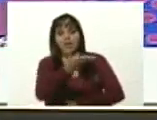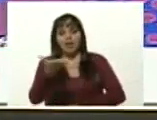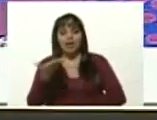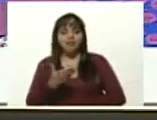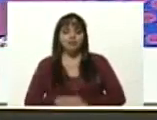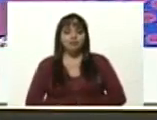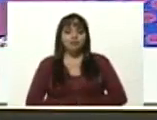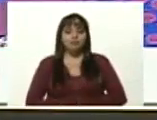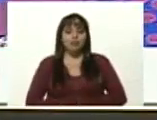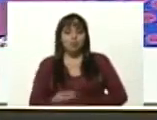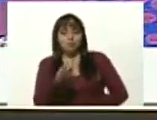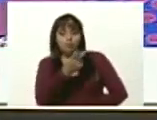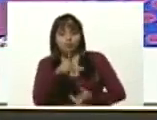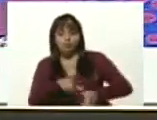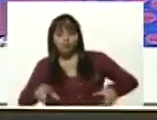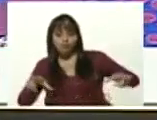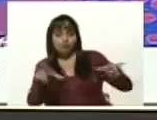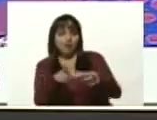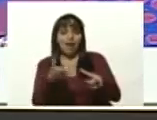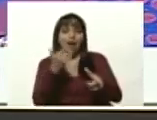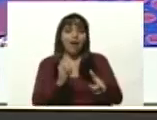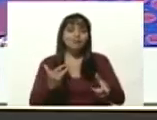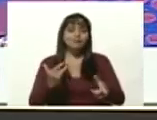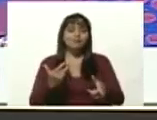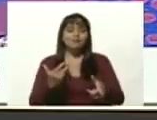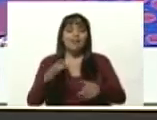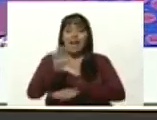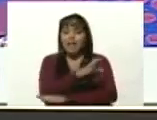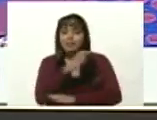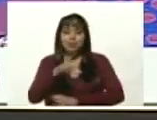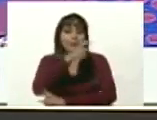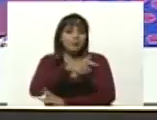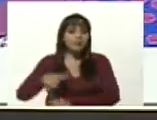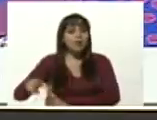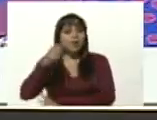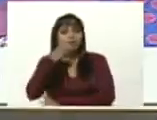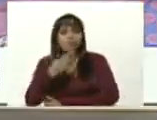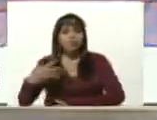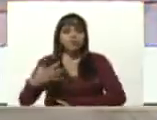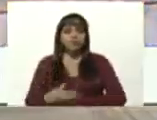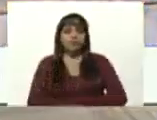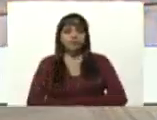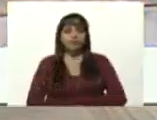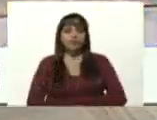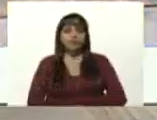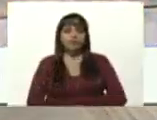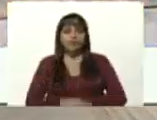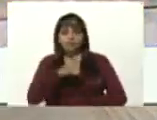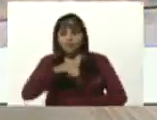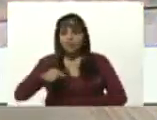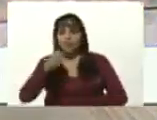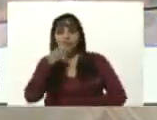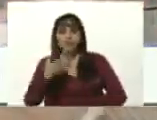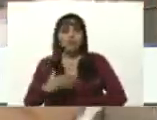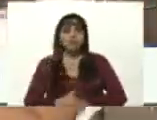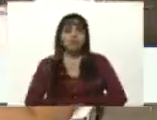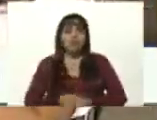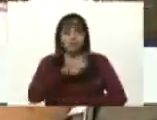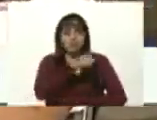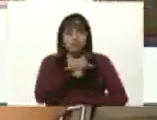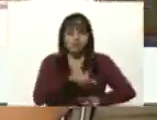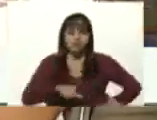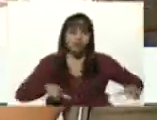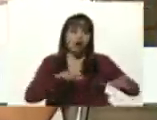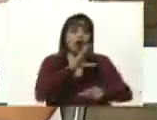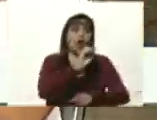Vega, ¡pare cantante! ¡Pare gente buena! ¡Gente buena de la Cota y de la